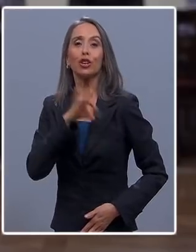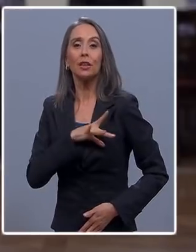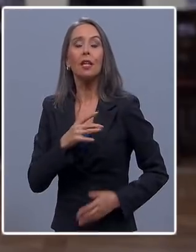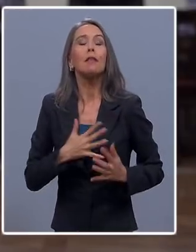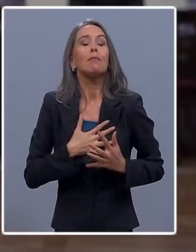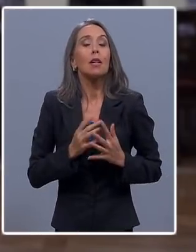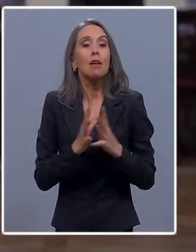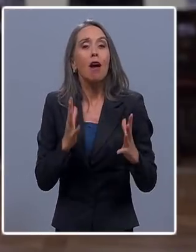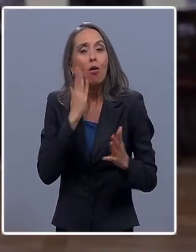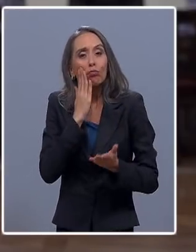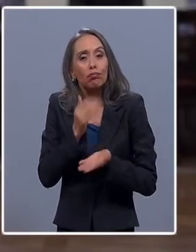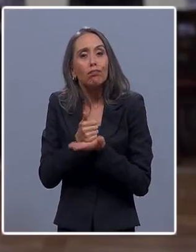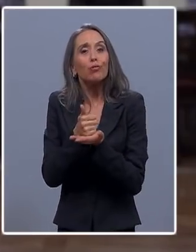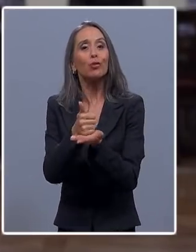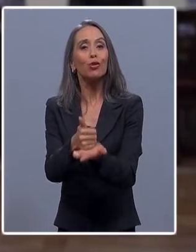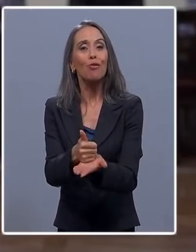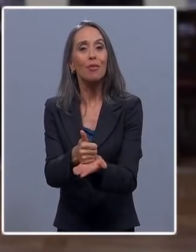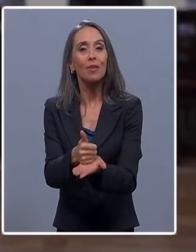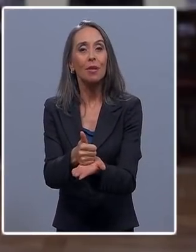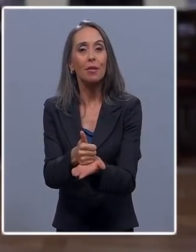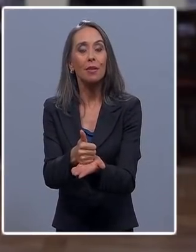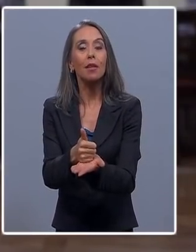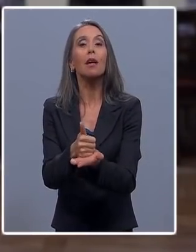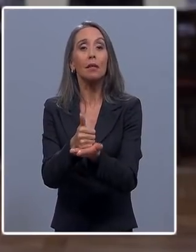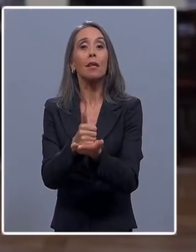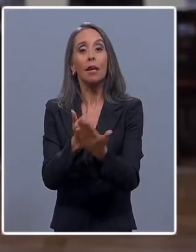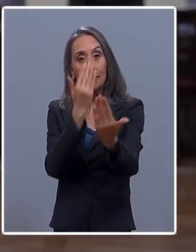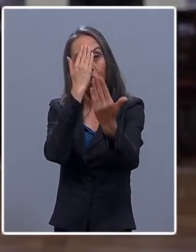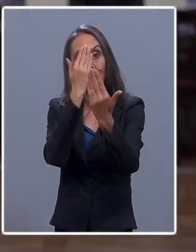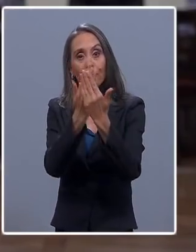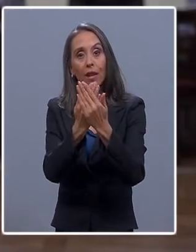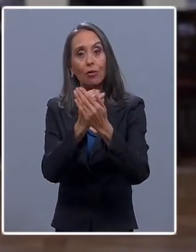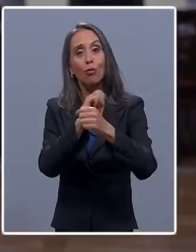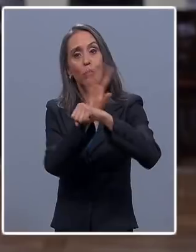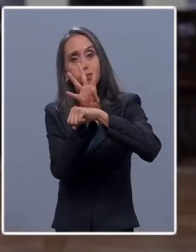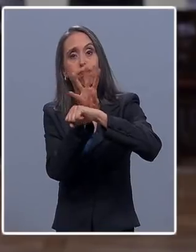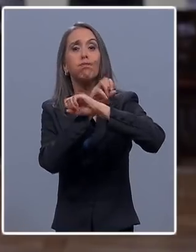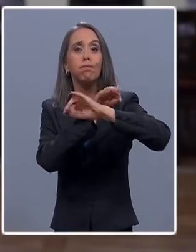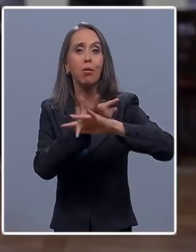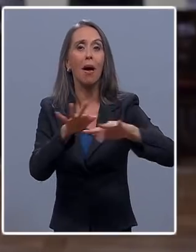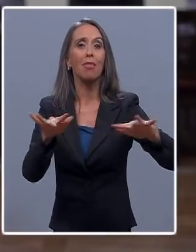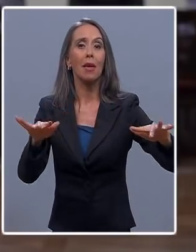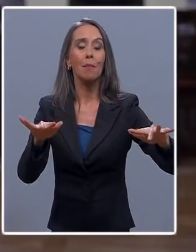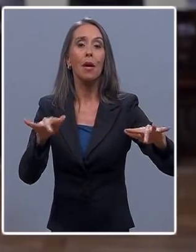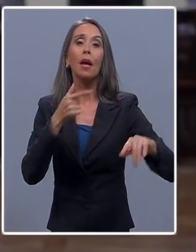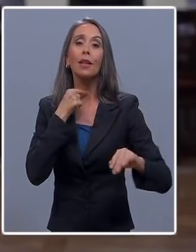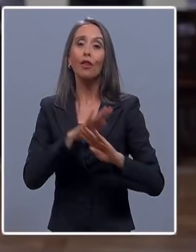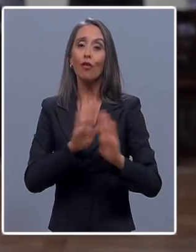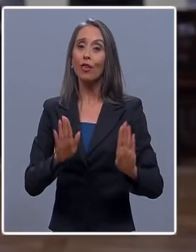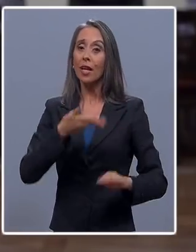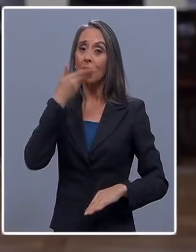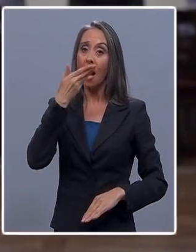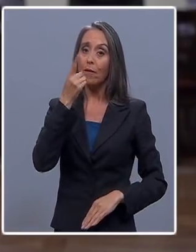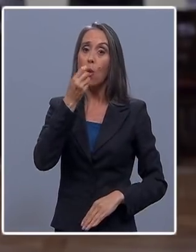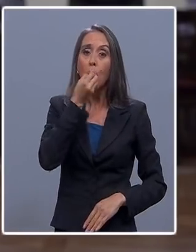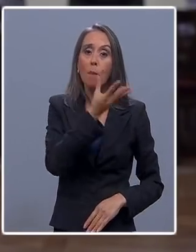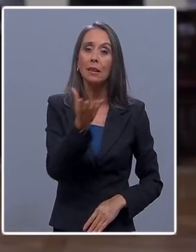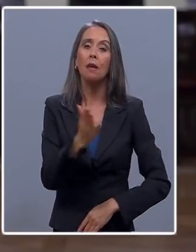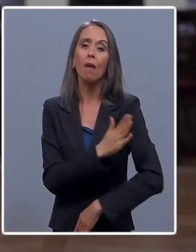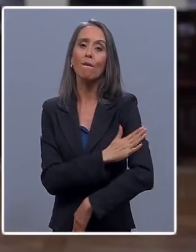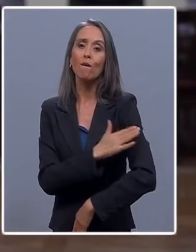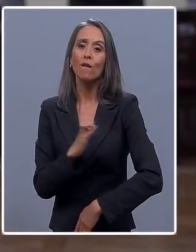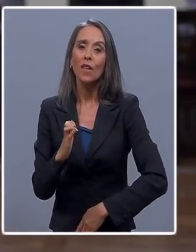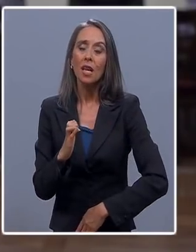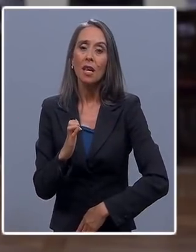y solidaridad con que han enfrentado esta pandemia y quiero terminar estas palabras con un mensaje de fe